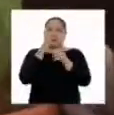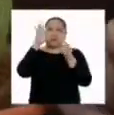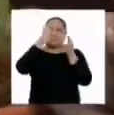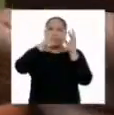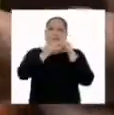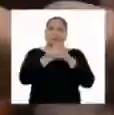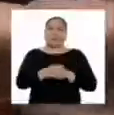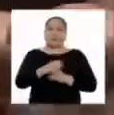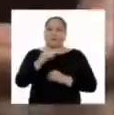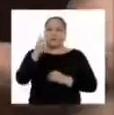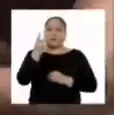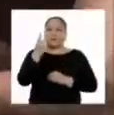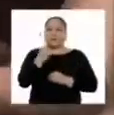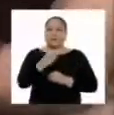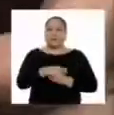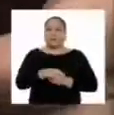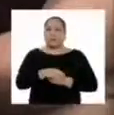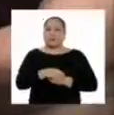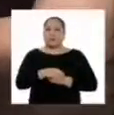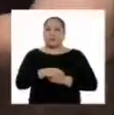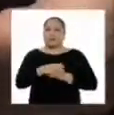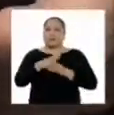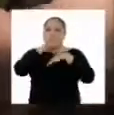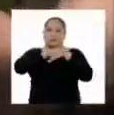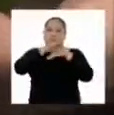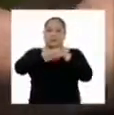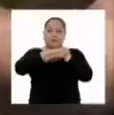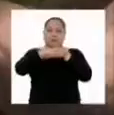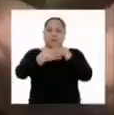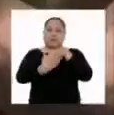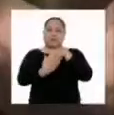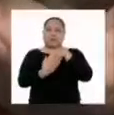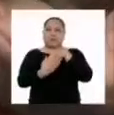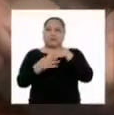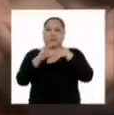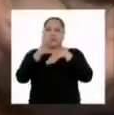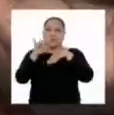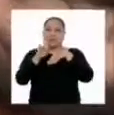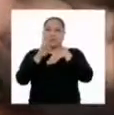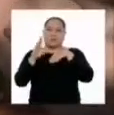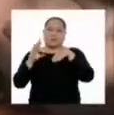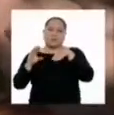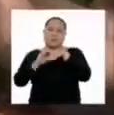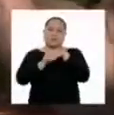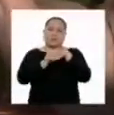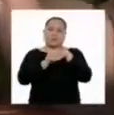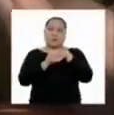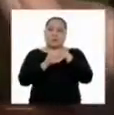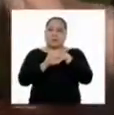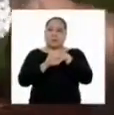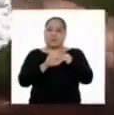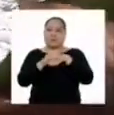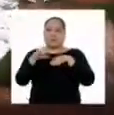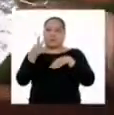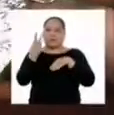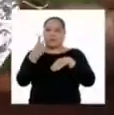Cubrirlas. La primera hoja debe ser tapada con cartulina o aluminio. Usen un sujetador para asegurar. En la segunda hoja,